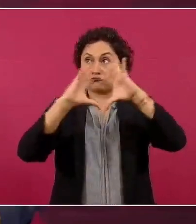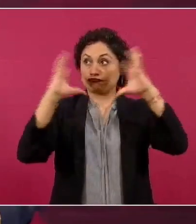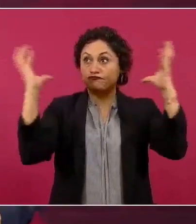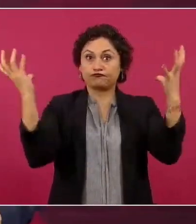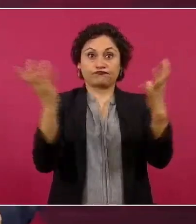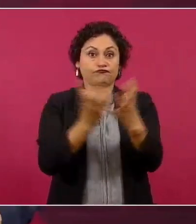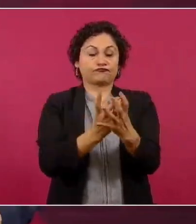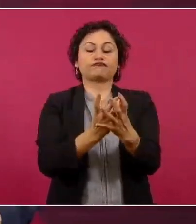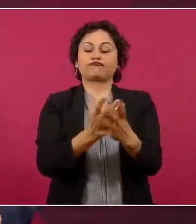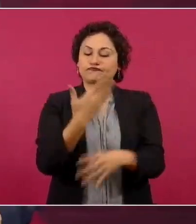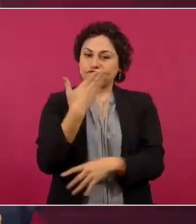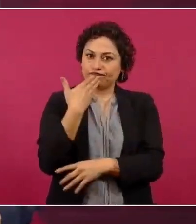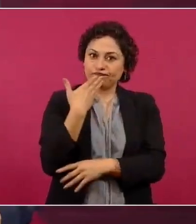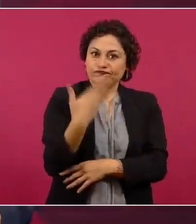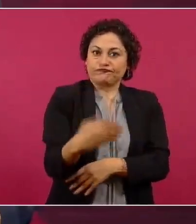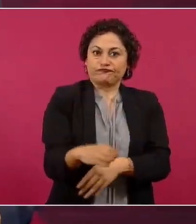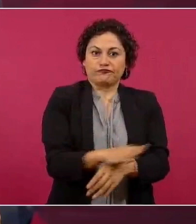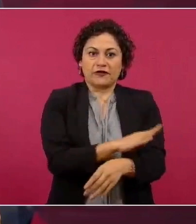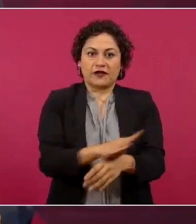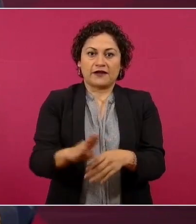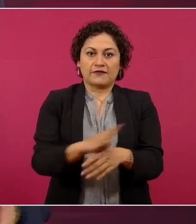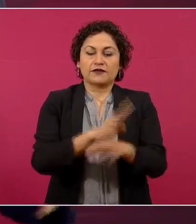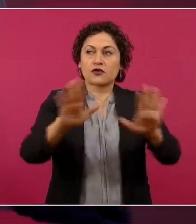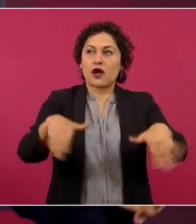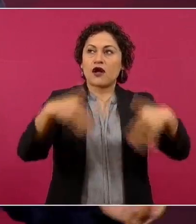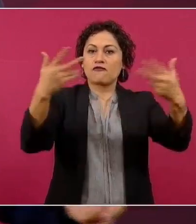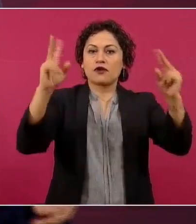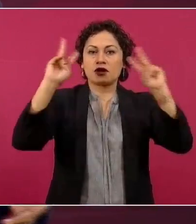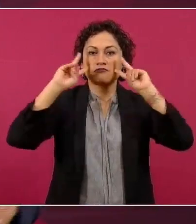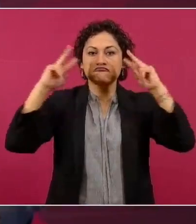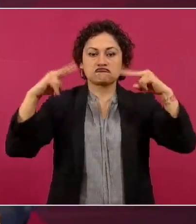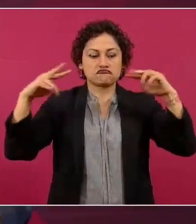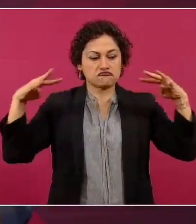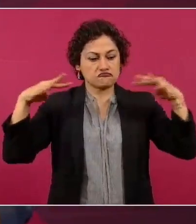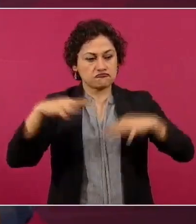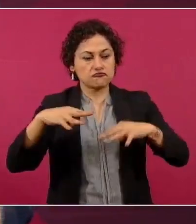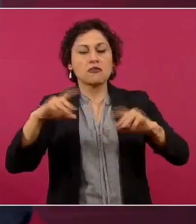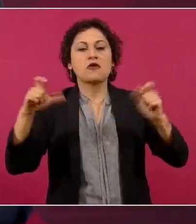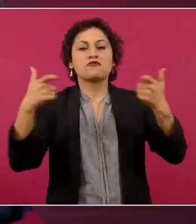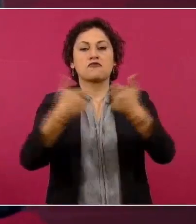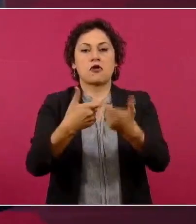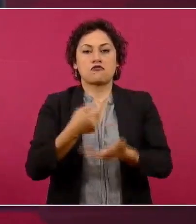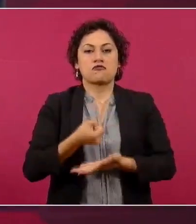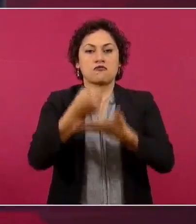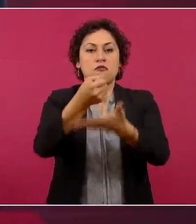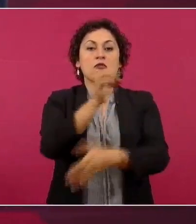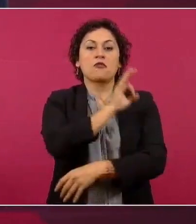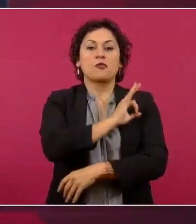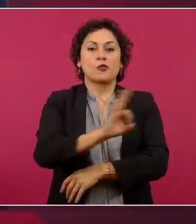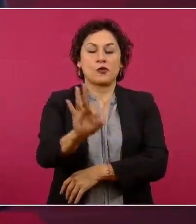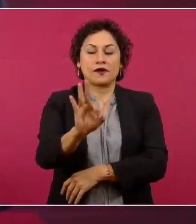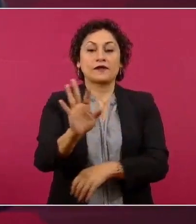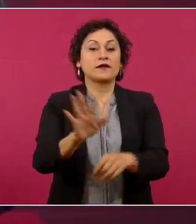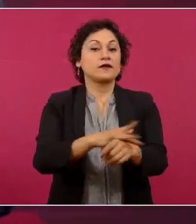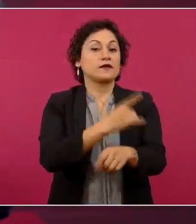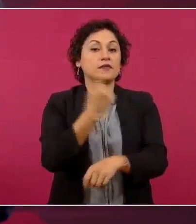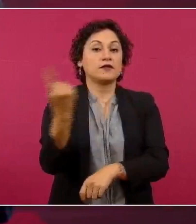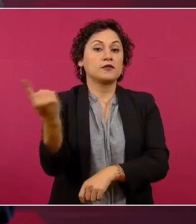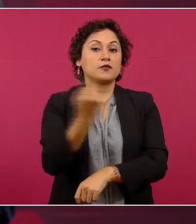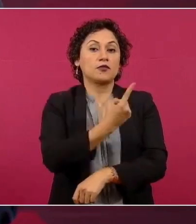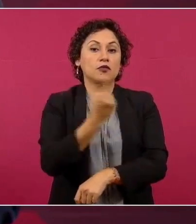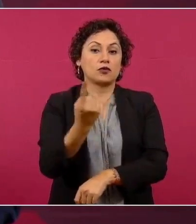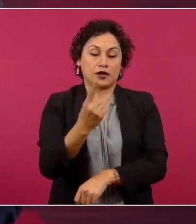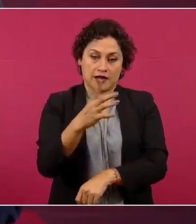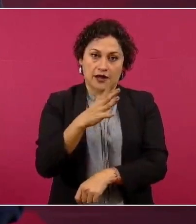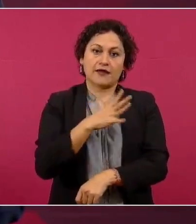con empresarios e inversionistas le manifestaron que México está creciendo más que otros países, por lo que se está convirtiendo en una potencia económica, además de que